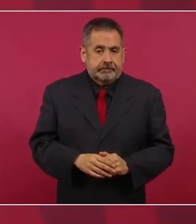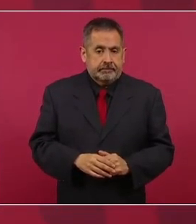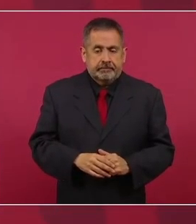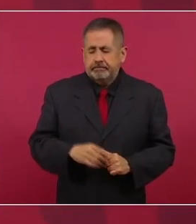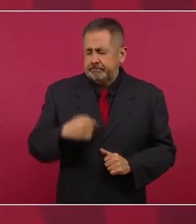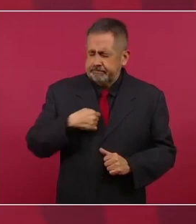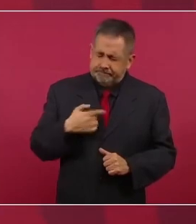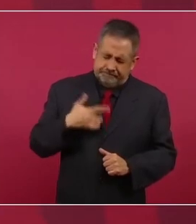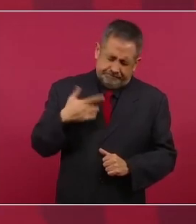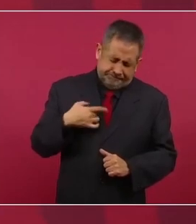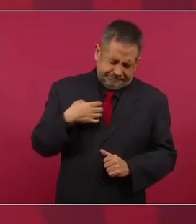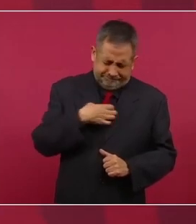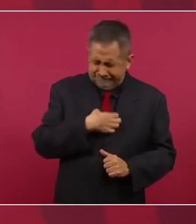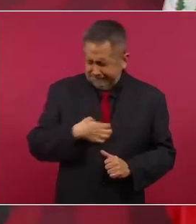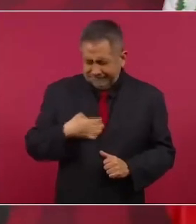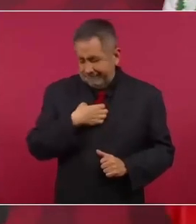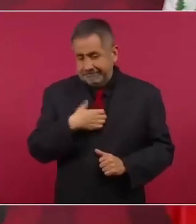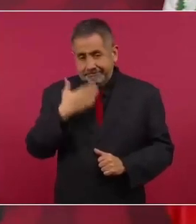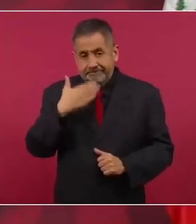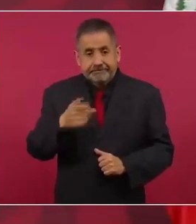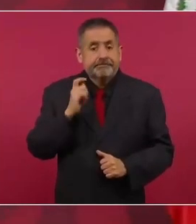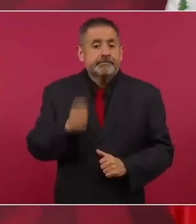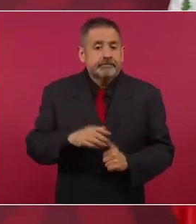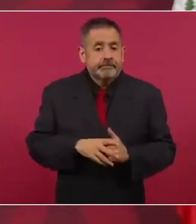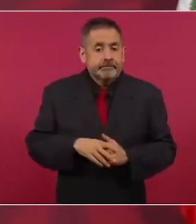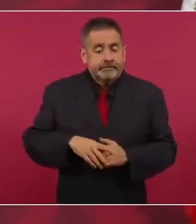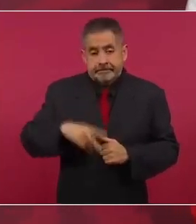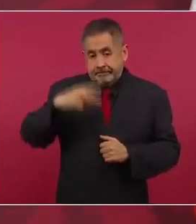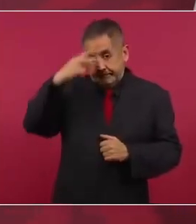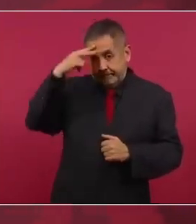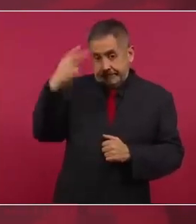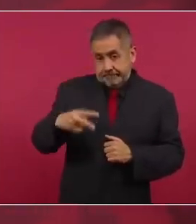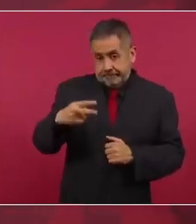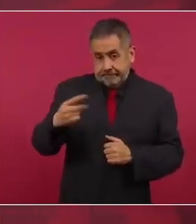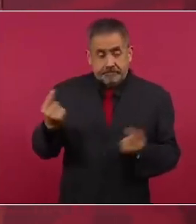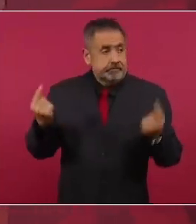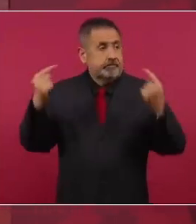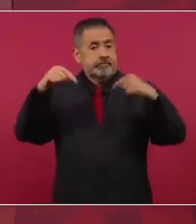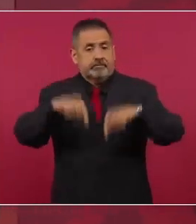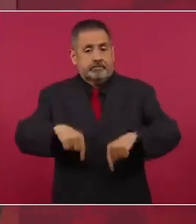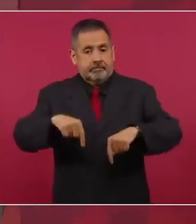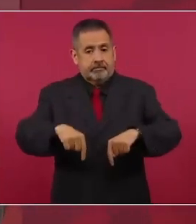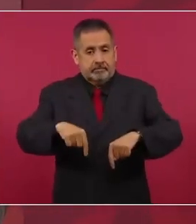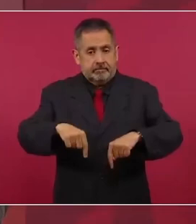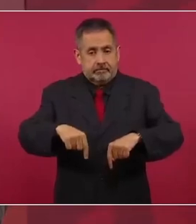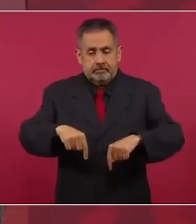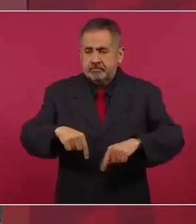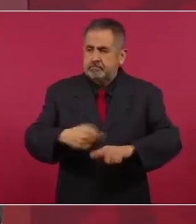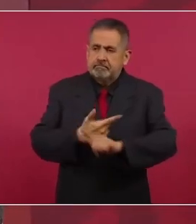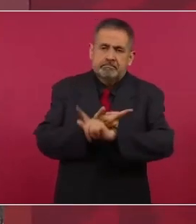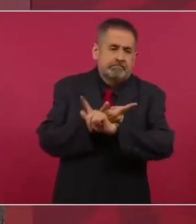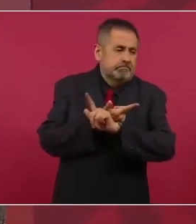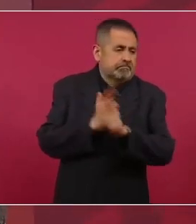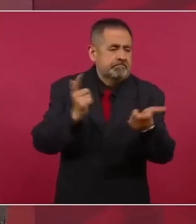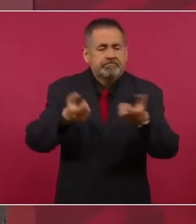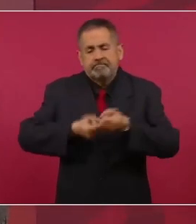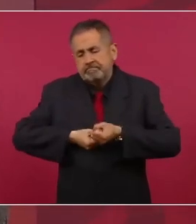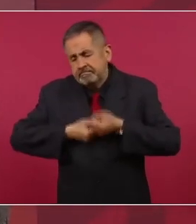mucho gusto, México es hoy santuario de las libertades.